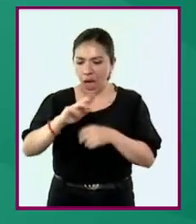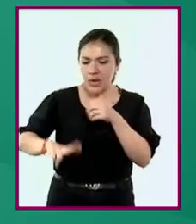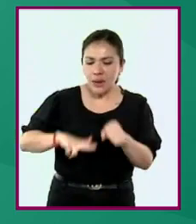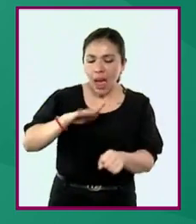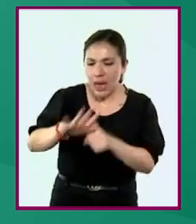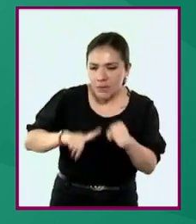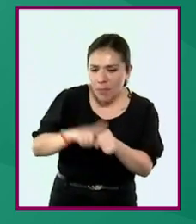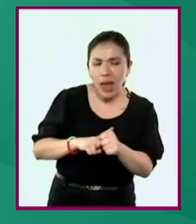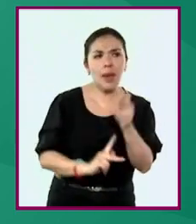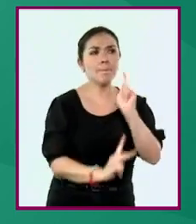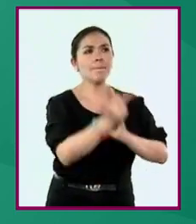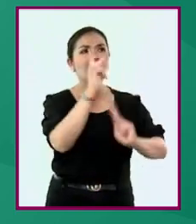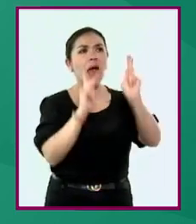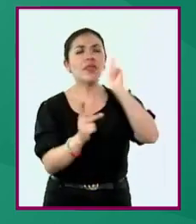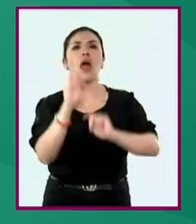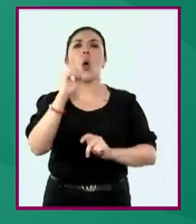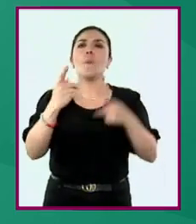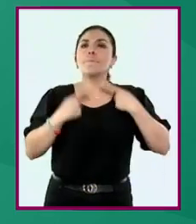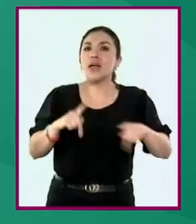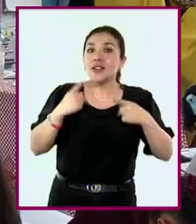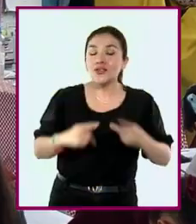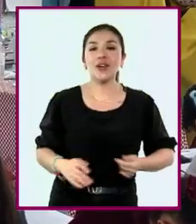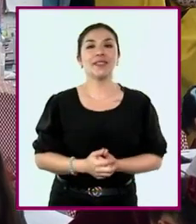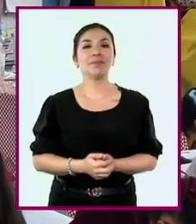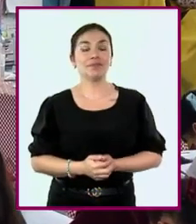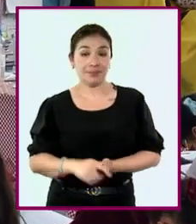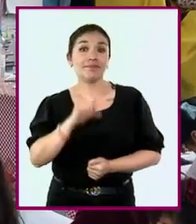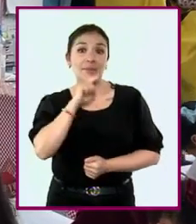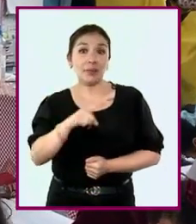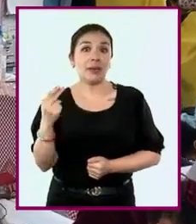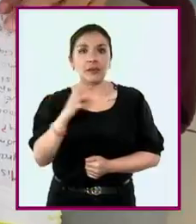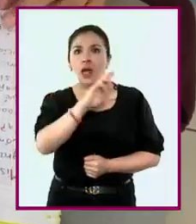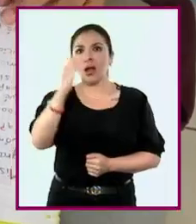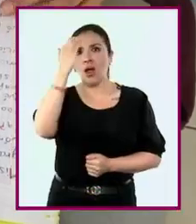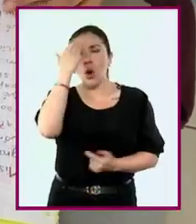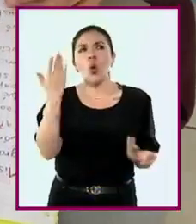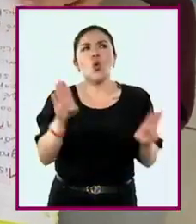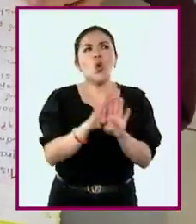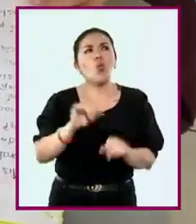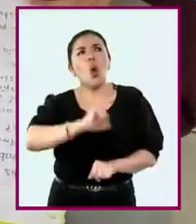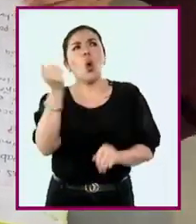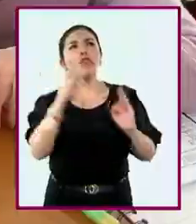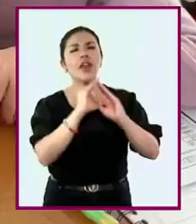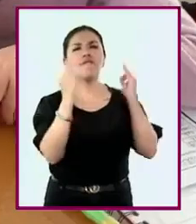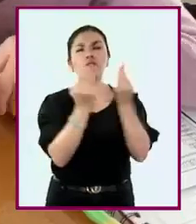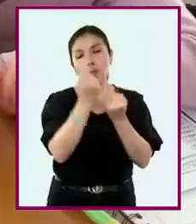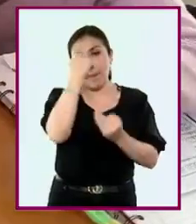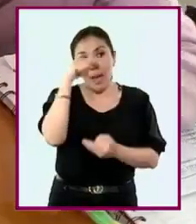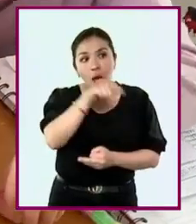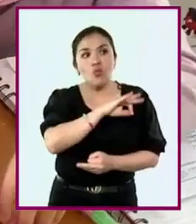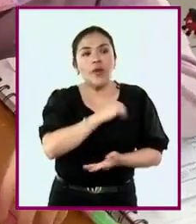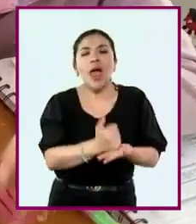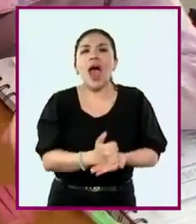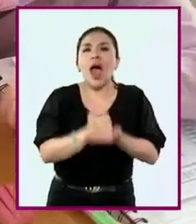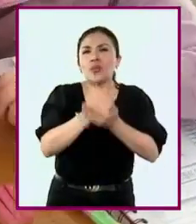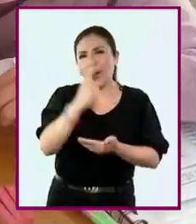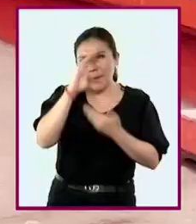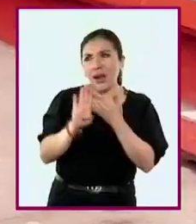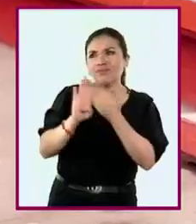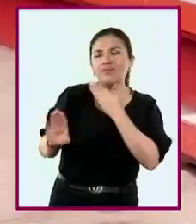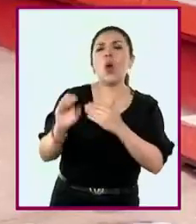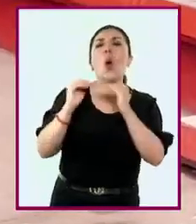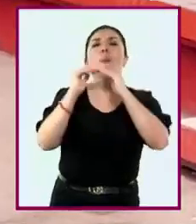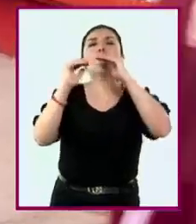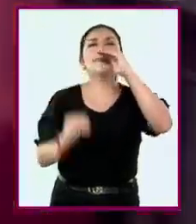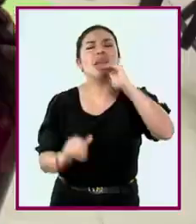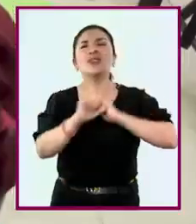animales, las plantas y otras personas. Además de que reconozcan alternativas que contribuyan a prevenir